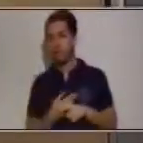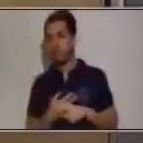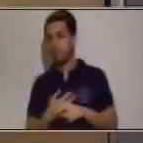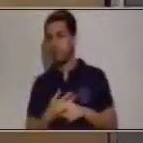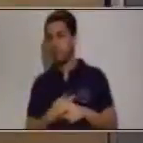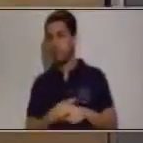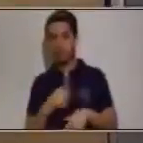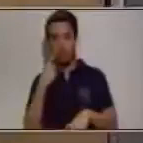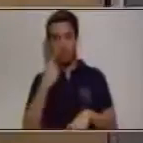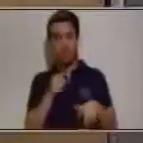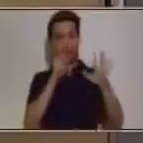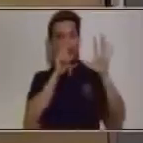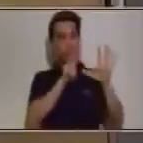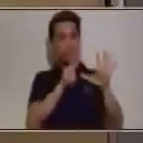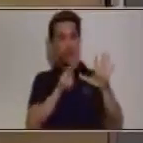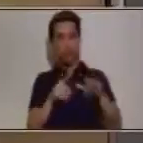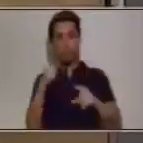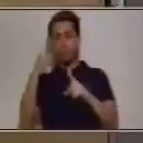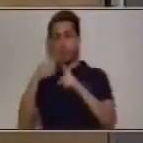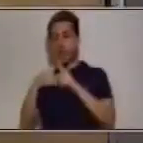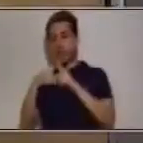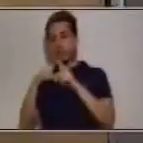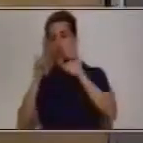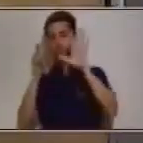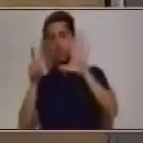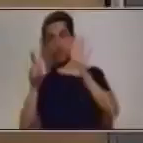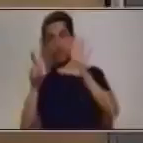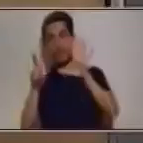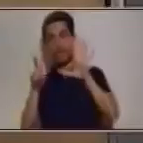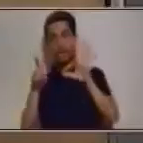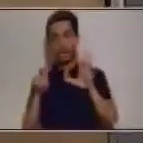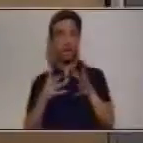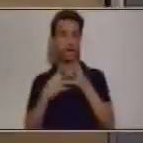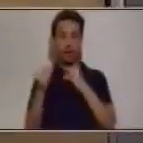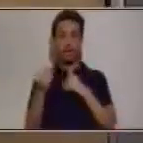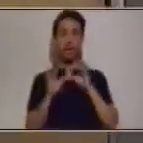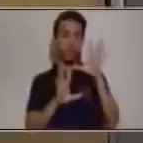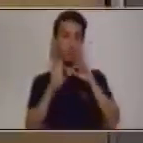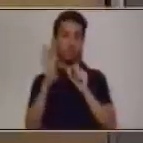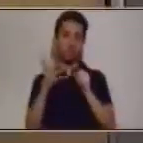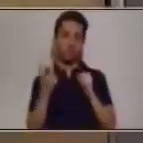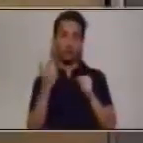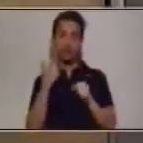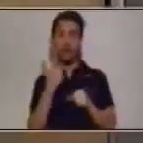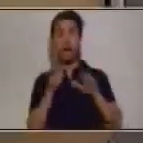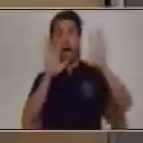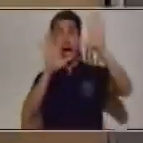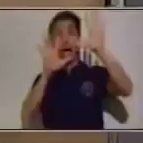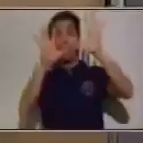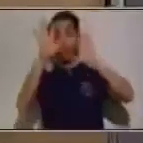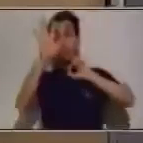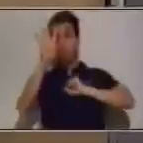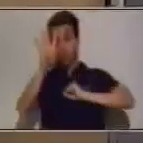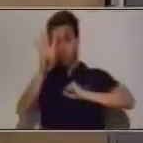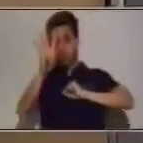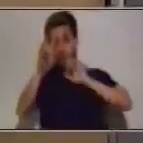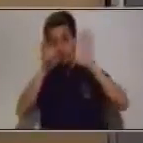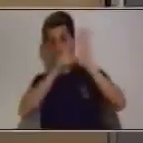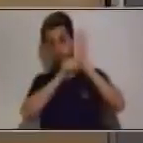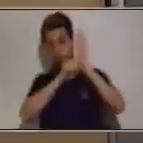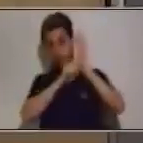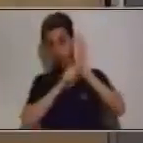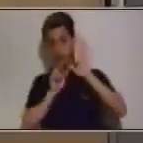y 7 es 14 muy bien como nuestra